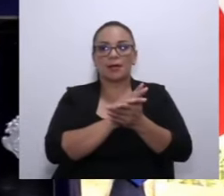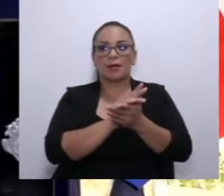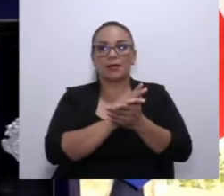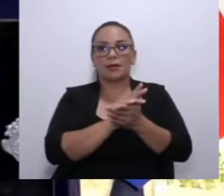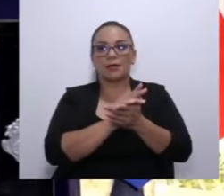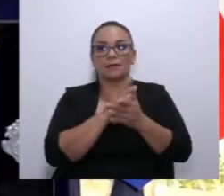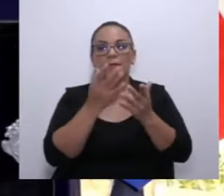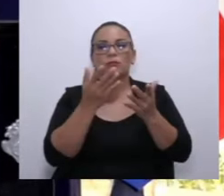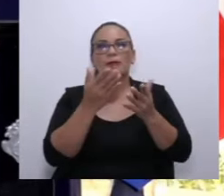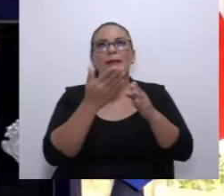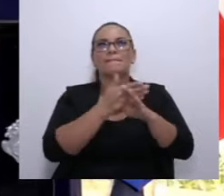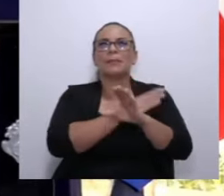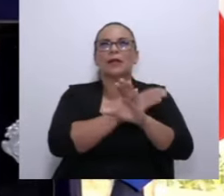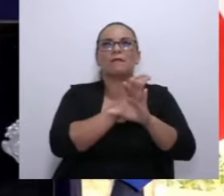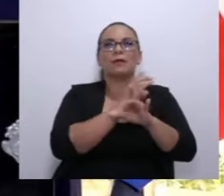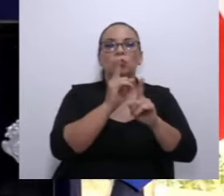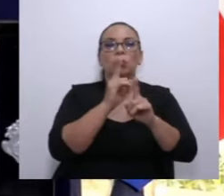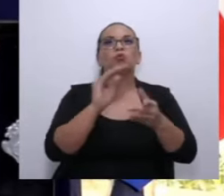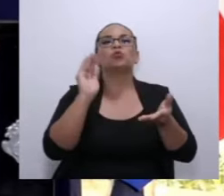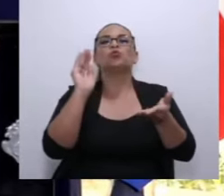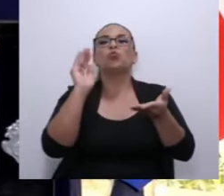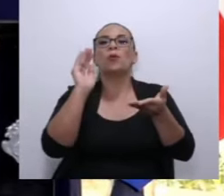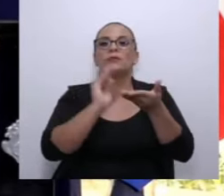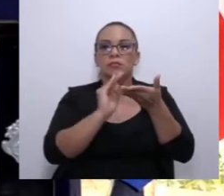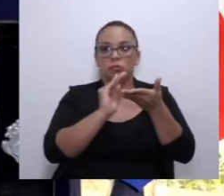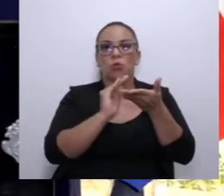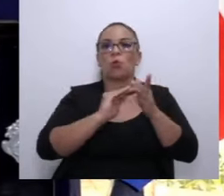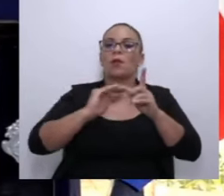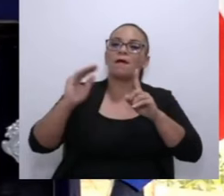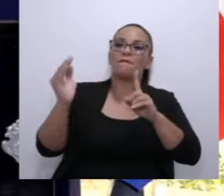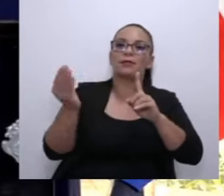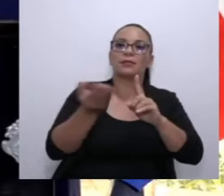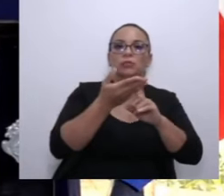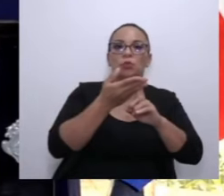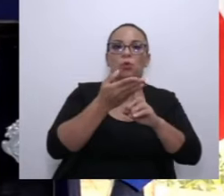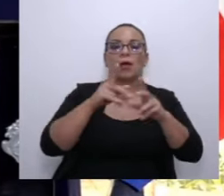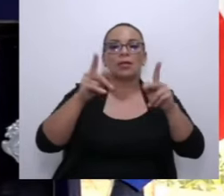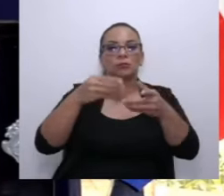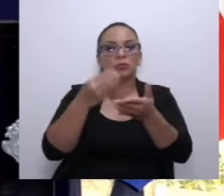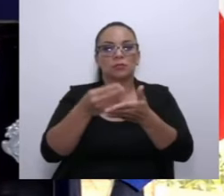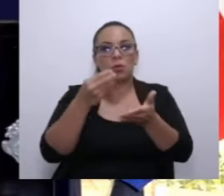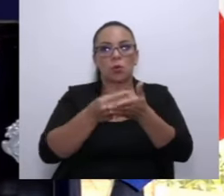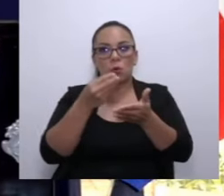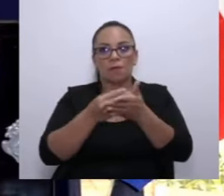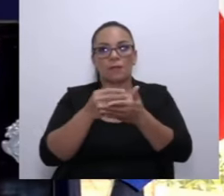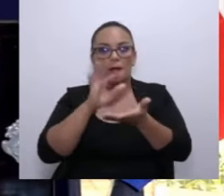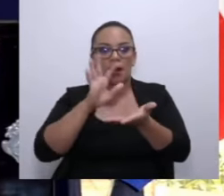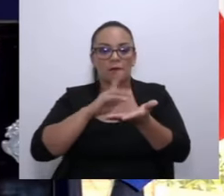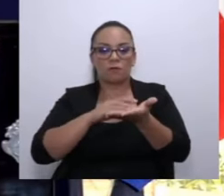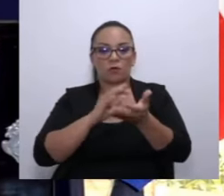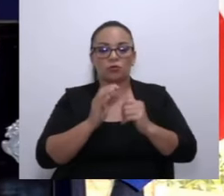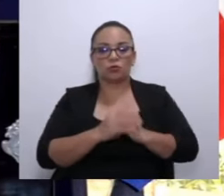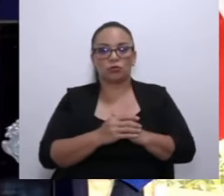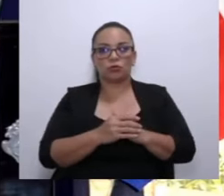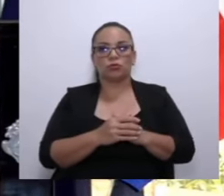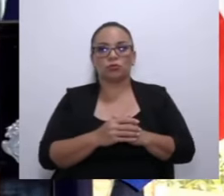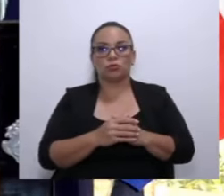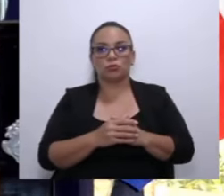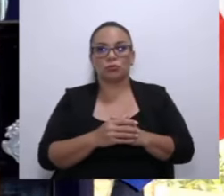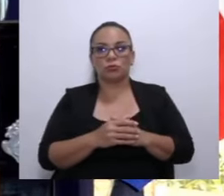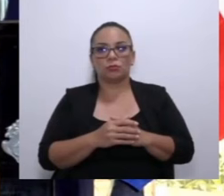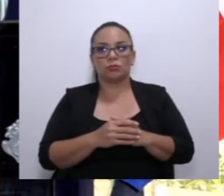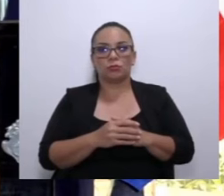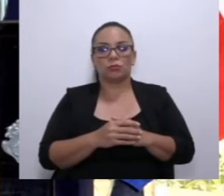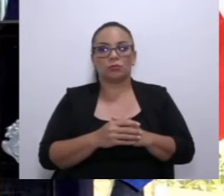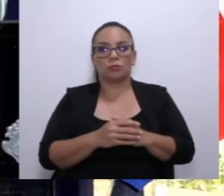suavizó el golpe a los consumidores de Costa Rica de un aumento de 30 y